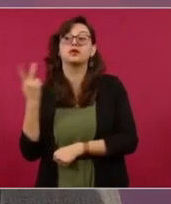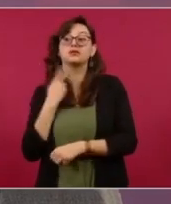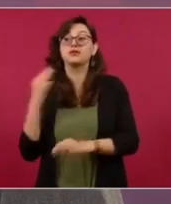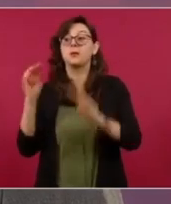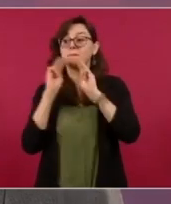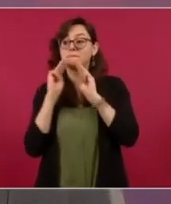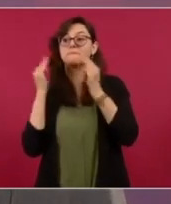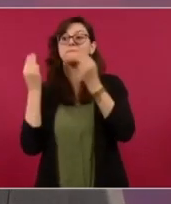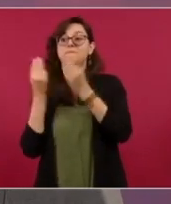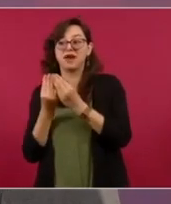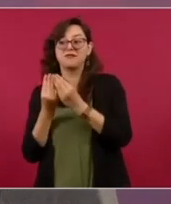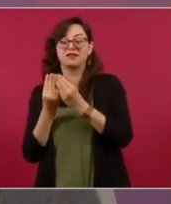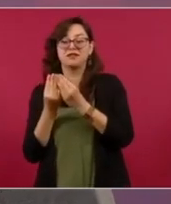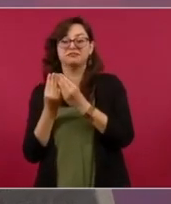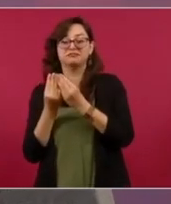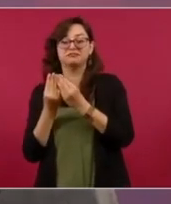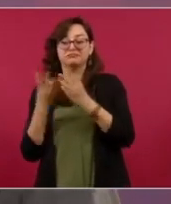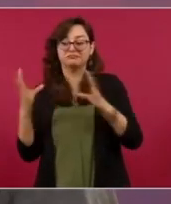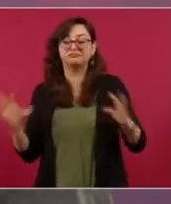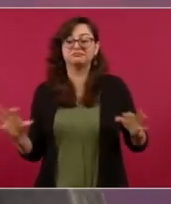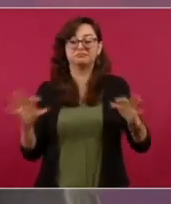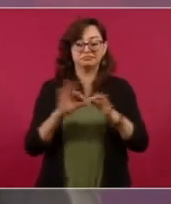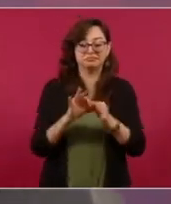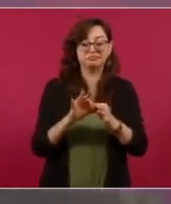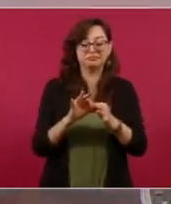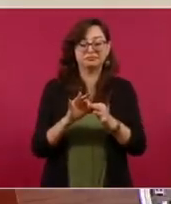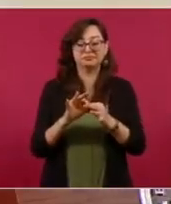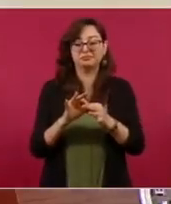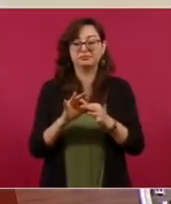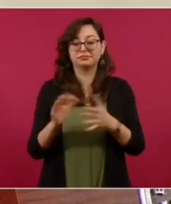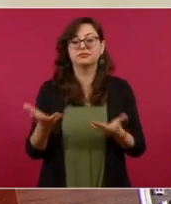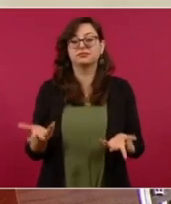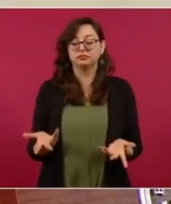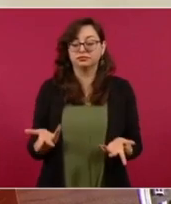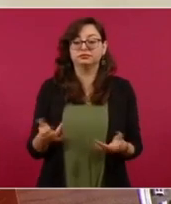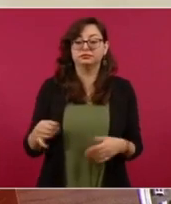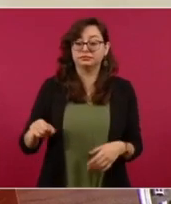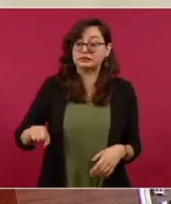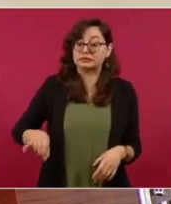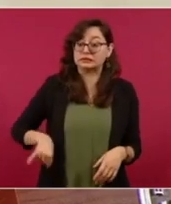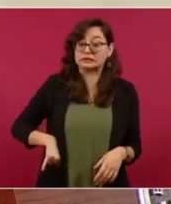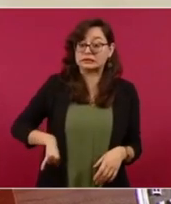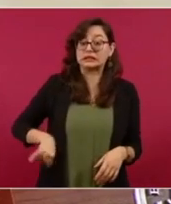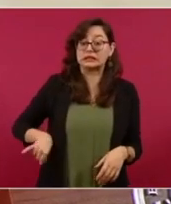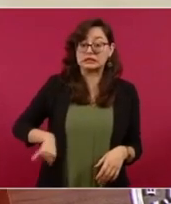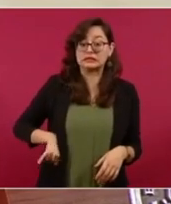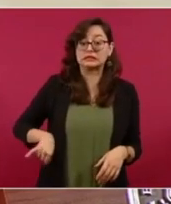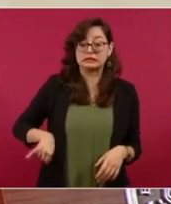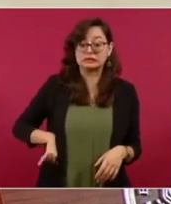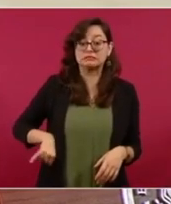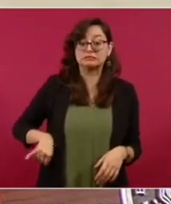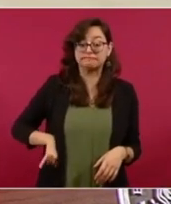entonces es muy interesante lo que está sucediendo.